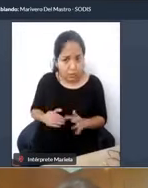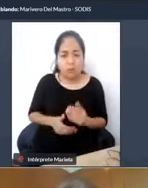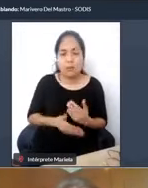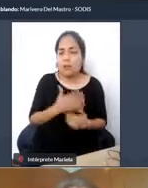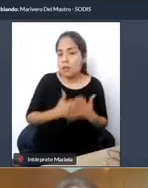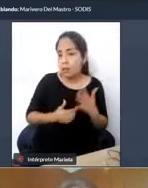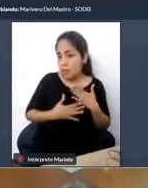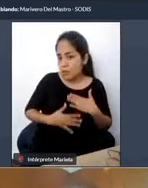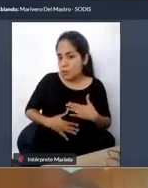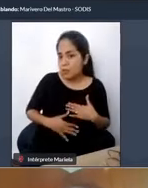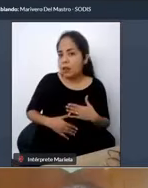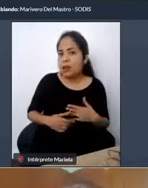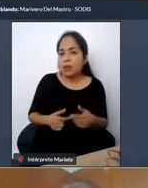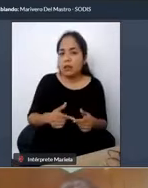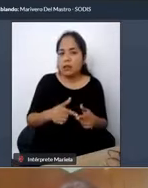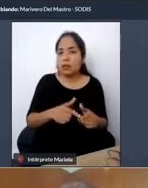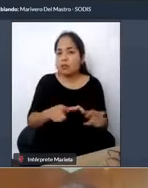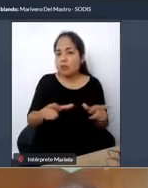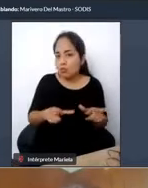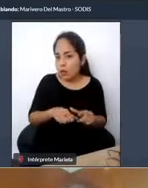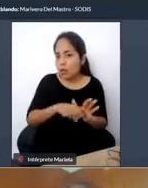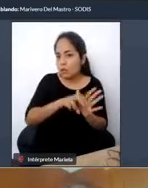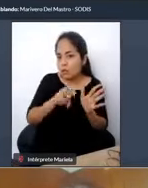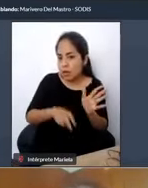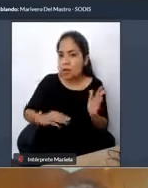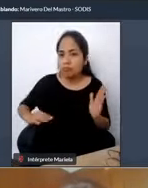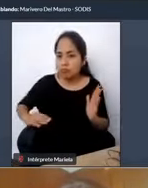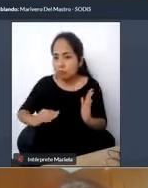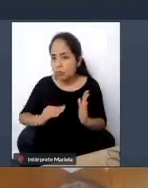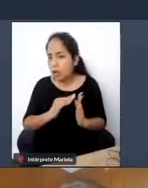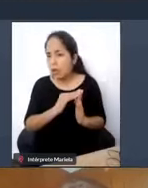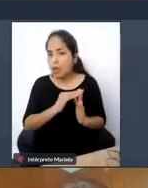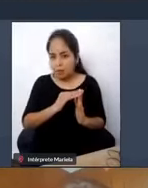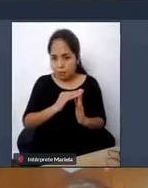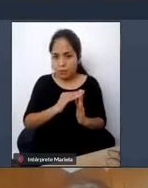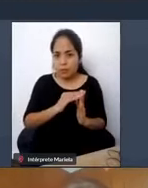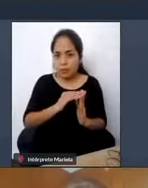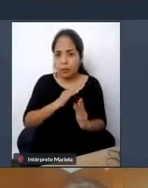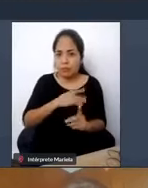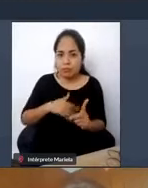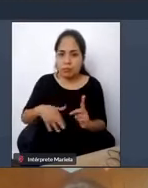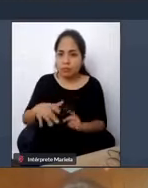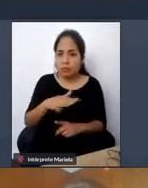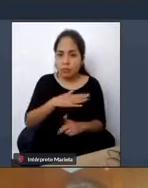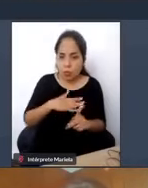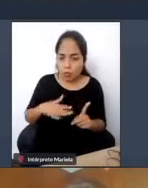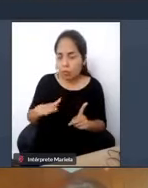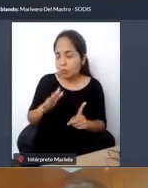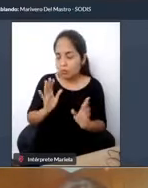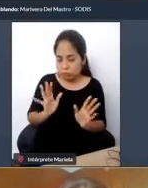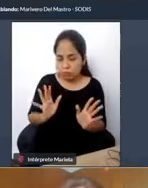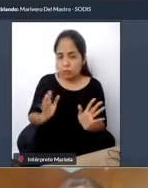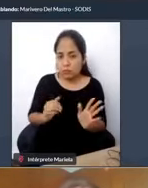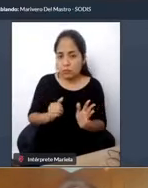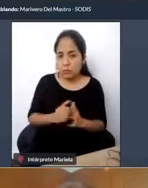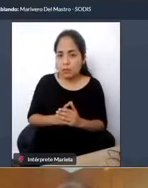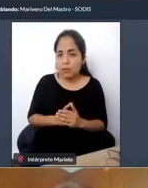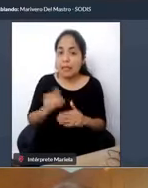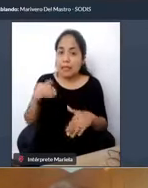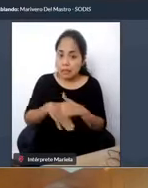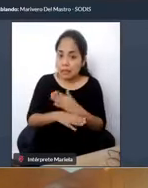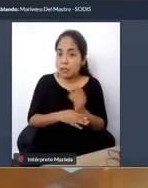es indispensable, las rampas en los alrededores y dentro de las estaciones,